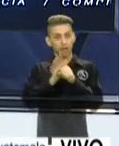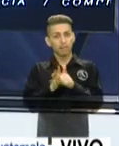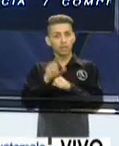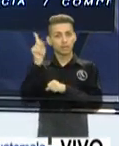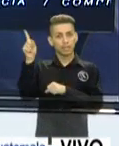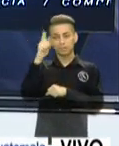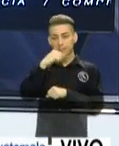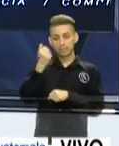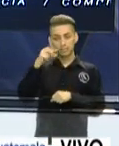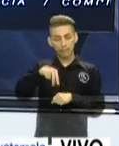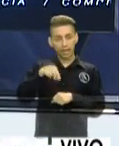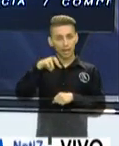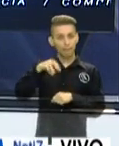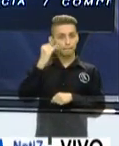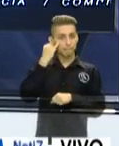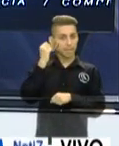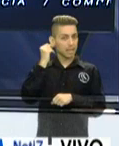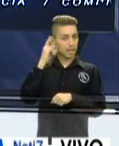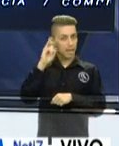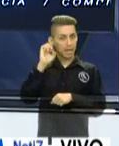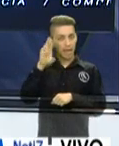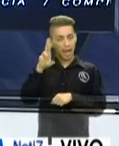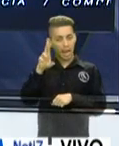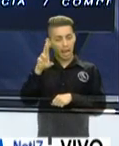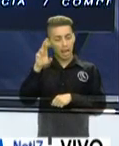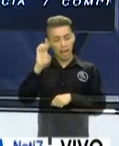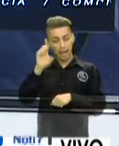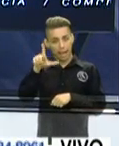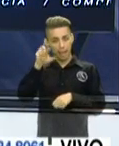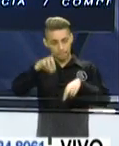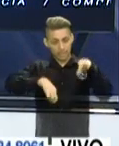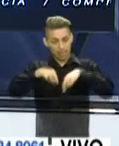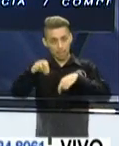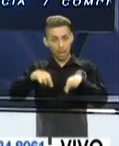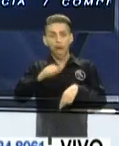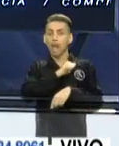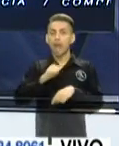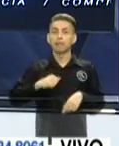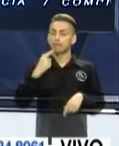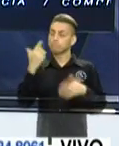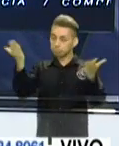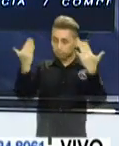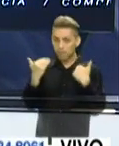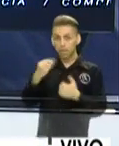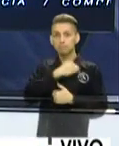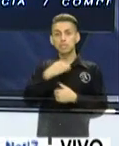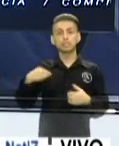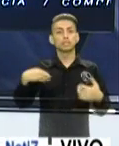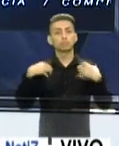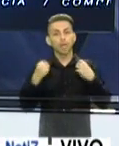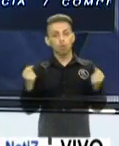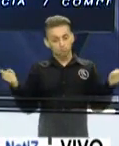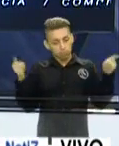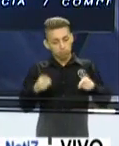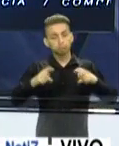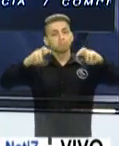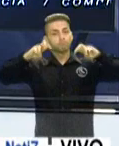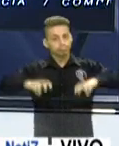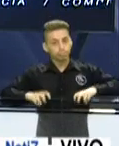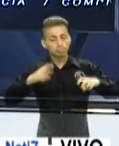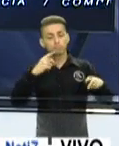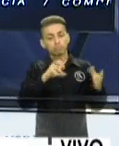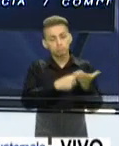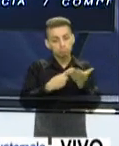alcalde de aquel municipio está convocando a una mesa de trabajo junto al Ministerio de Salud Pública para poder contener la epidemia